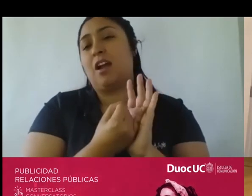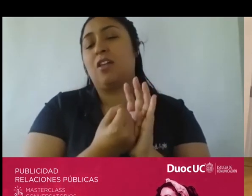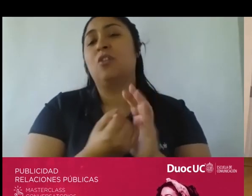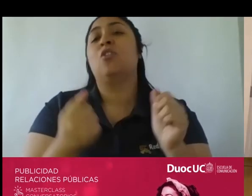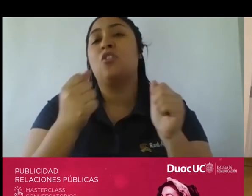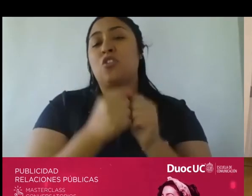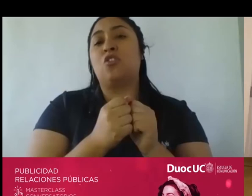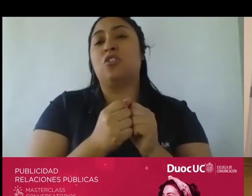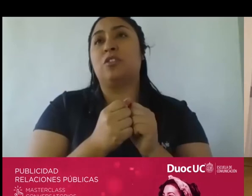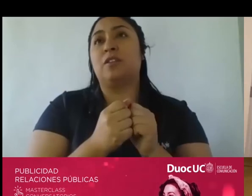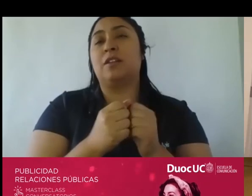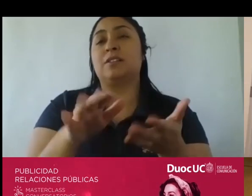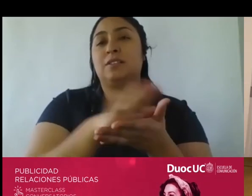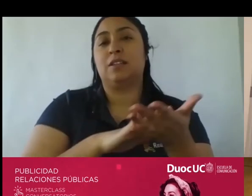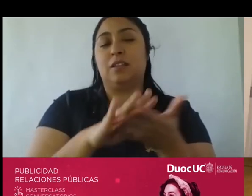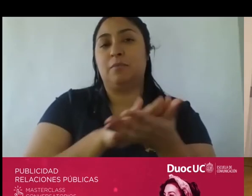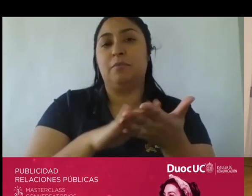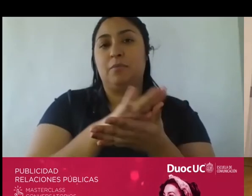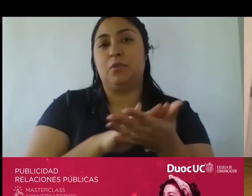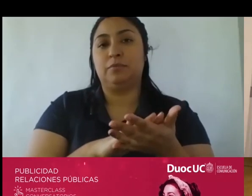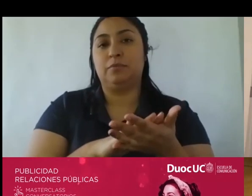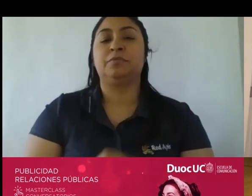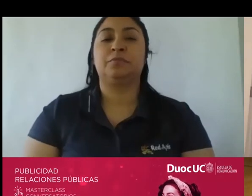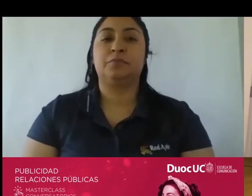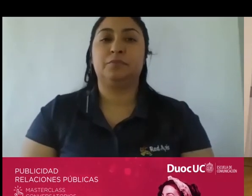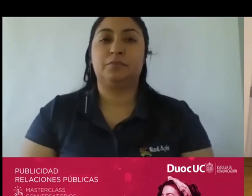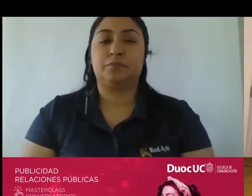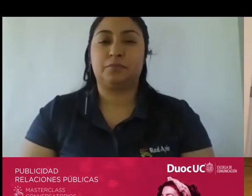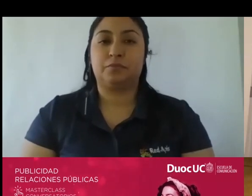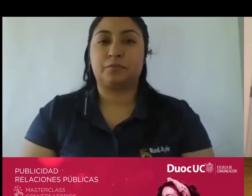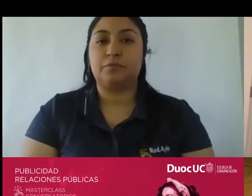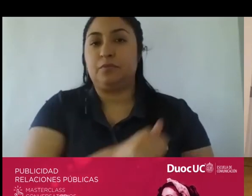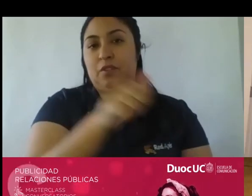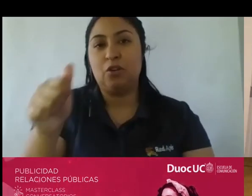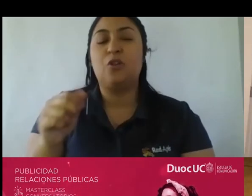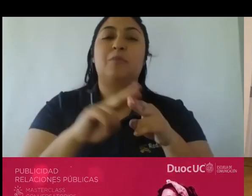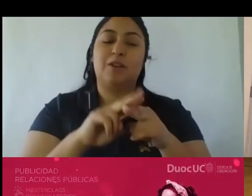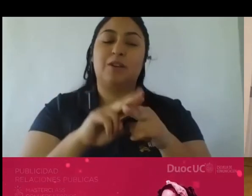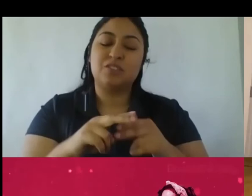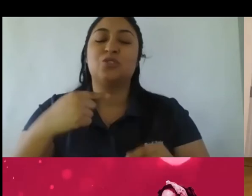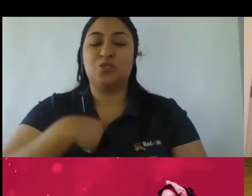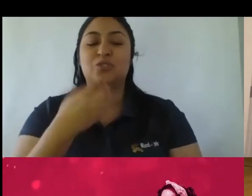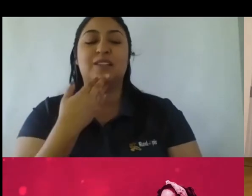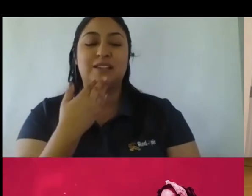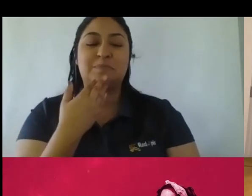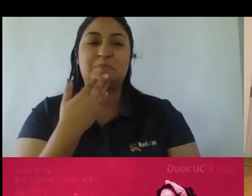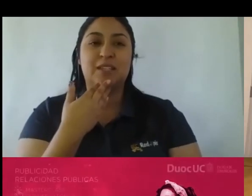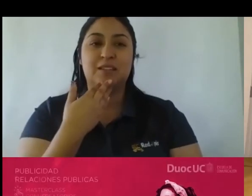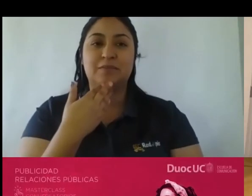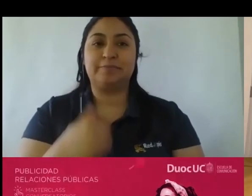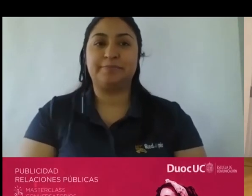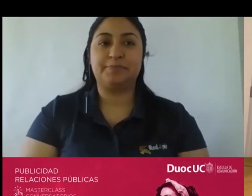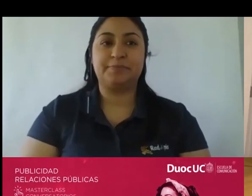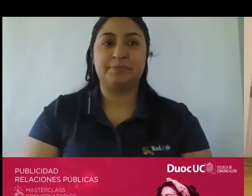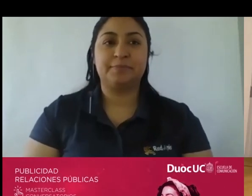me reía todos hemos hecho algo de eso yo también algunas con más de lo que vos sí lo